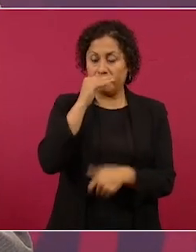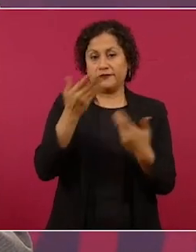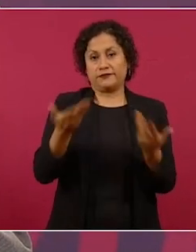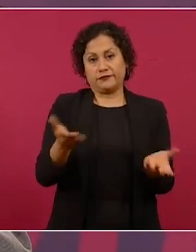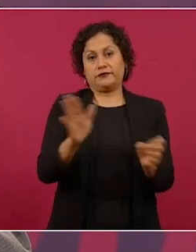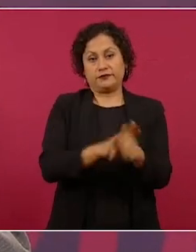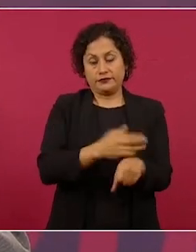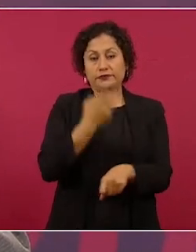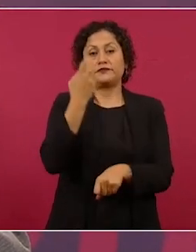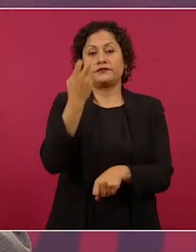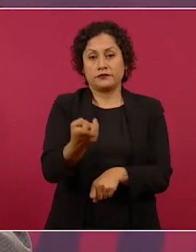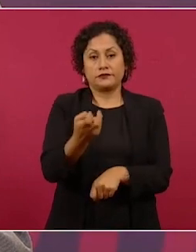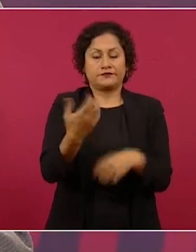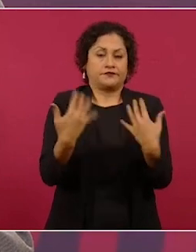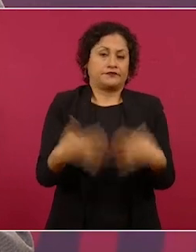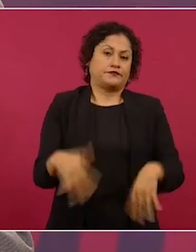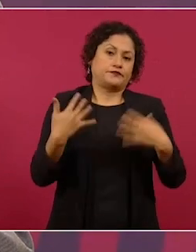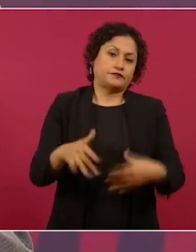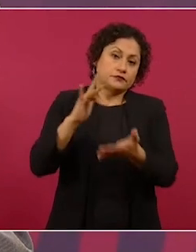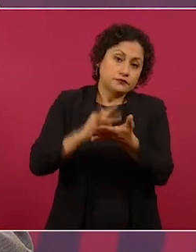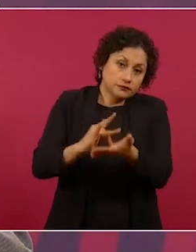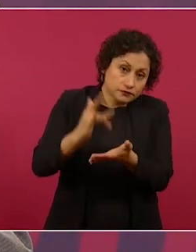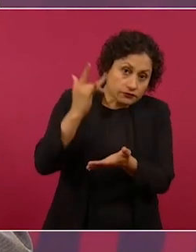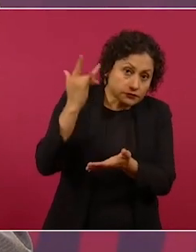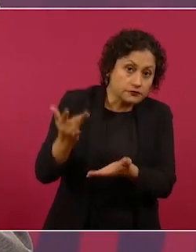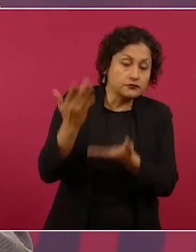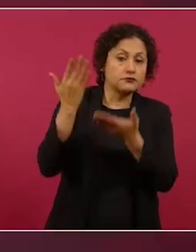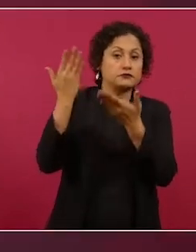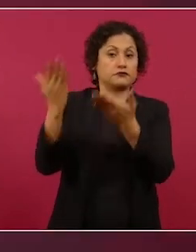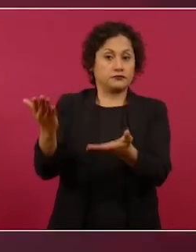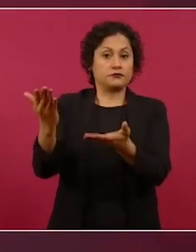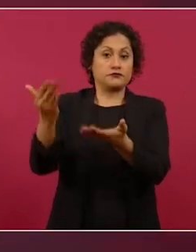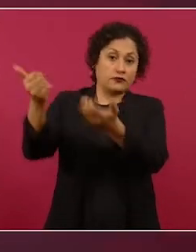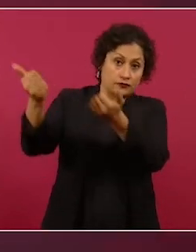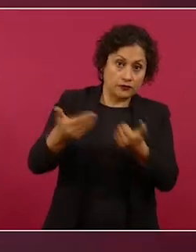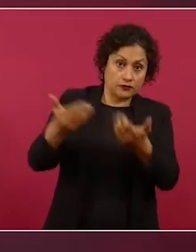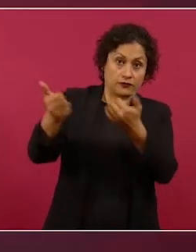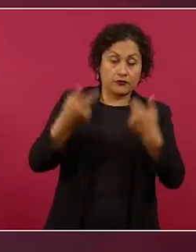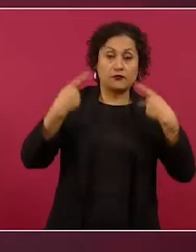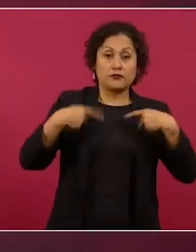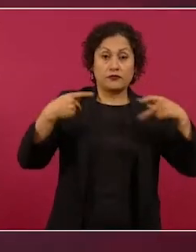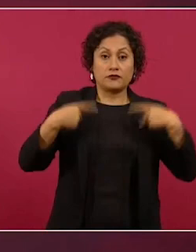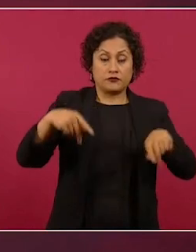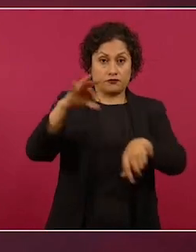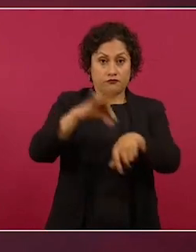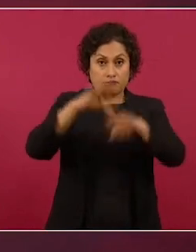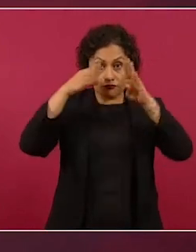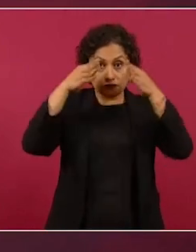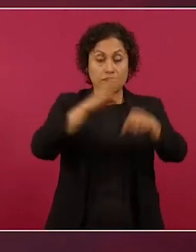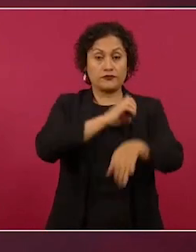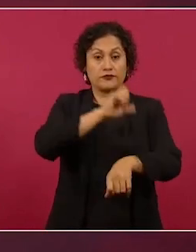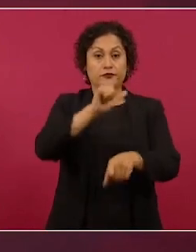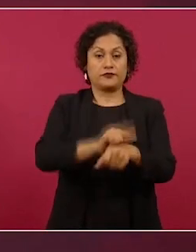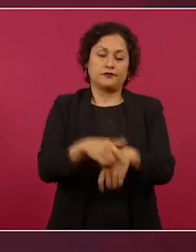agradecemos mucho que nos están enviando estos médicos, especialistas